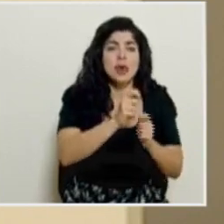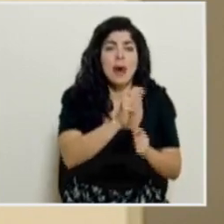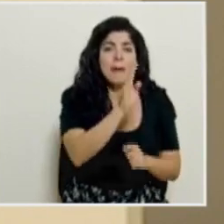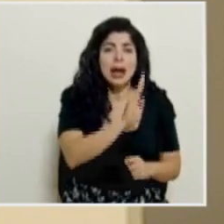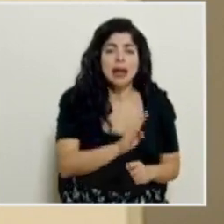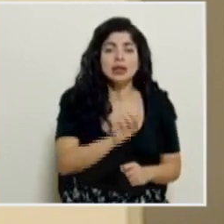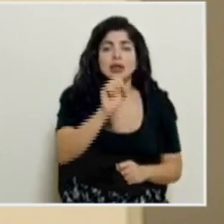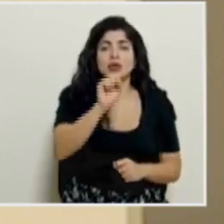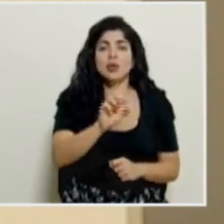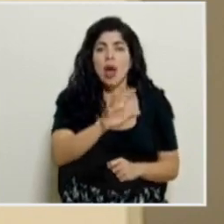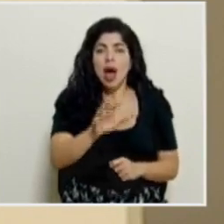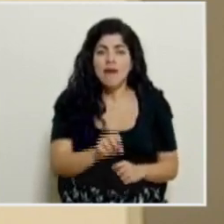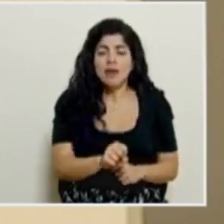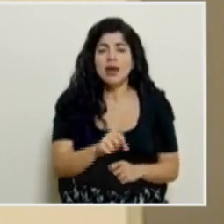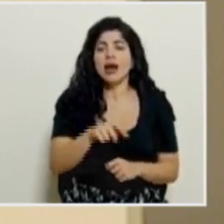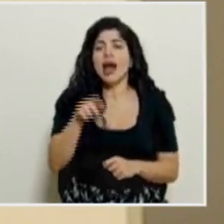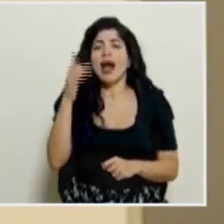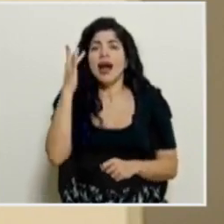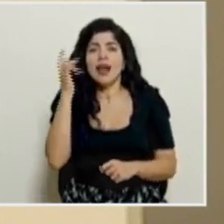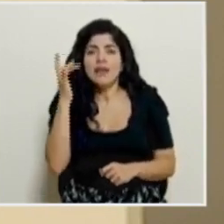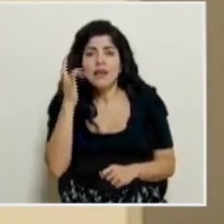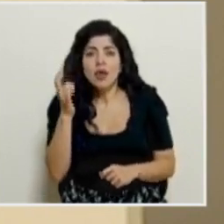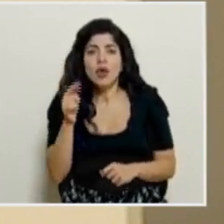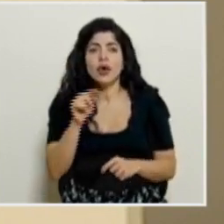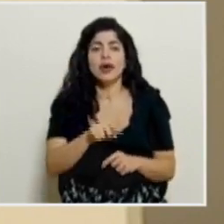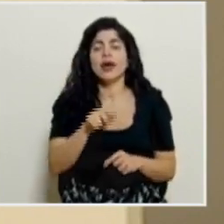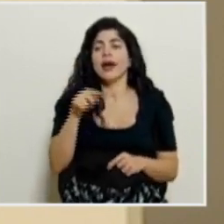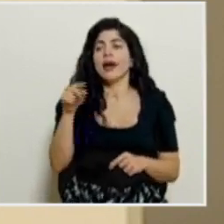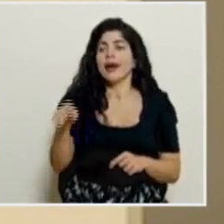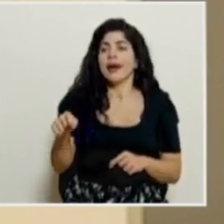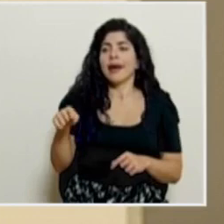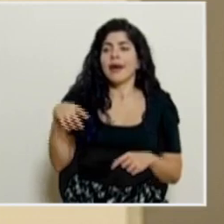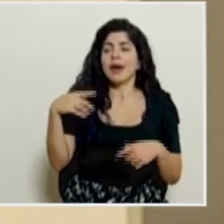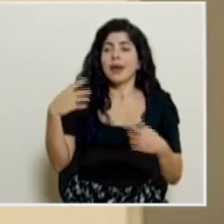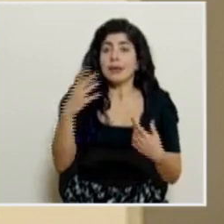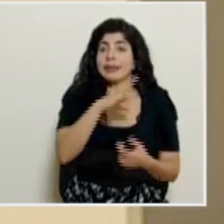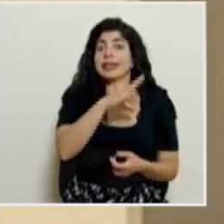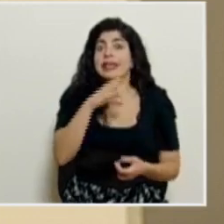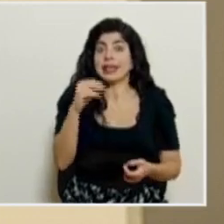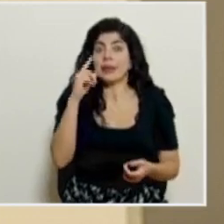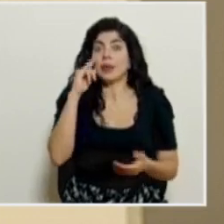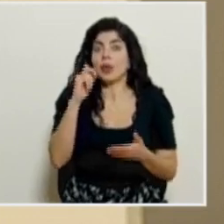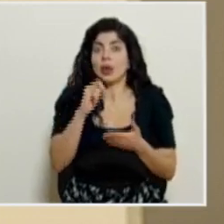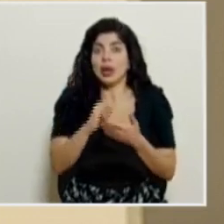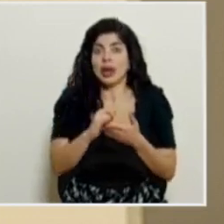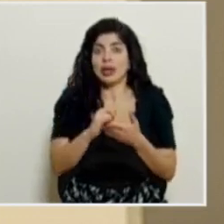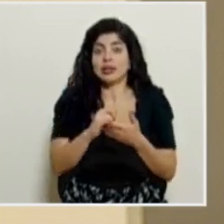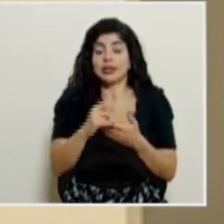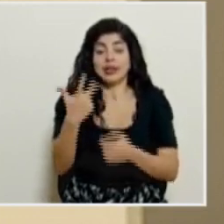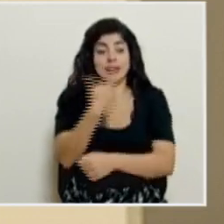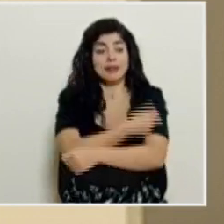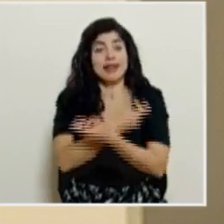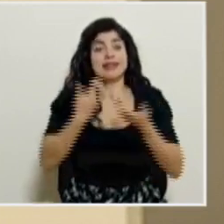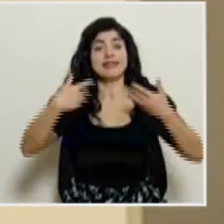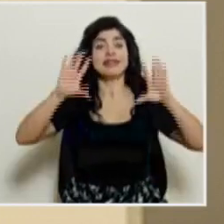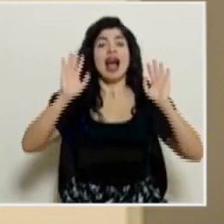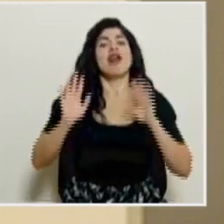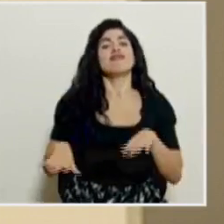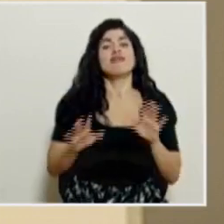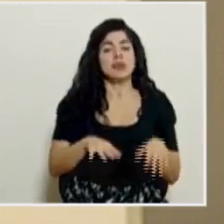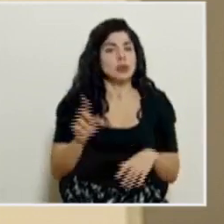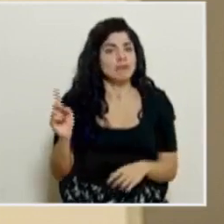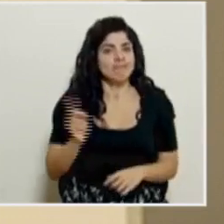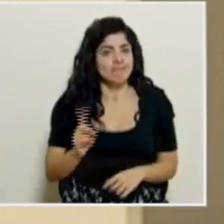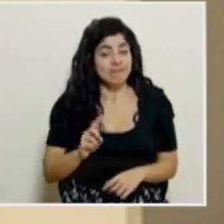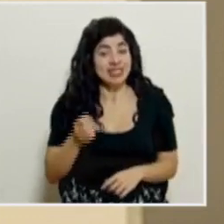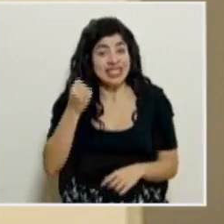la de Sudáfrica, algunas de California y por eso es que no tenemos que bajar la guardia. Si bajamos